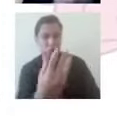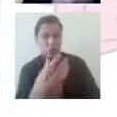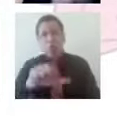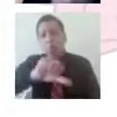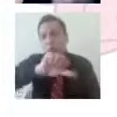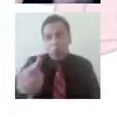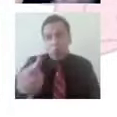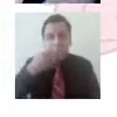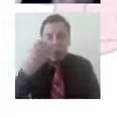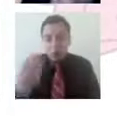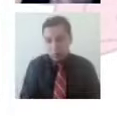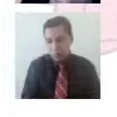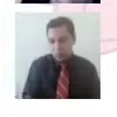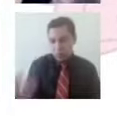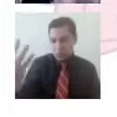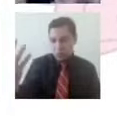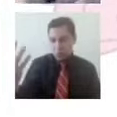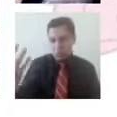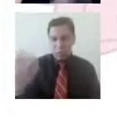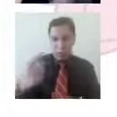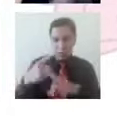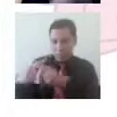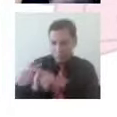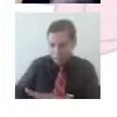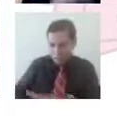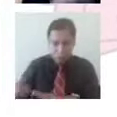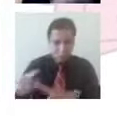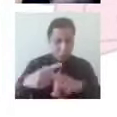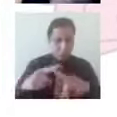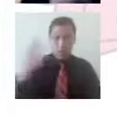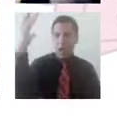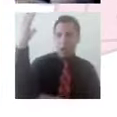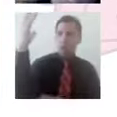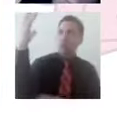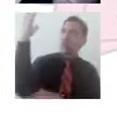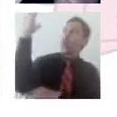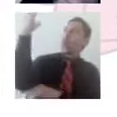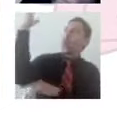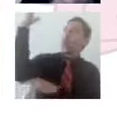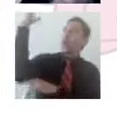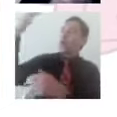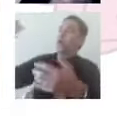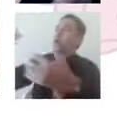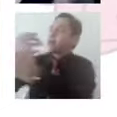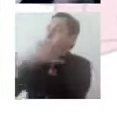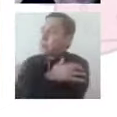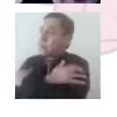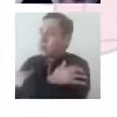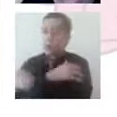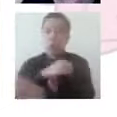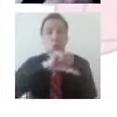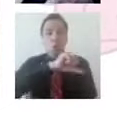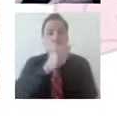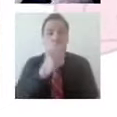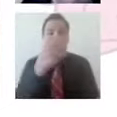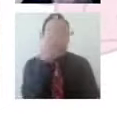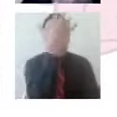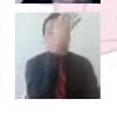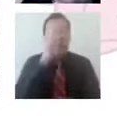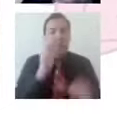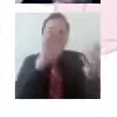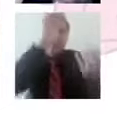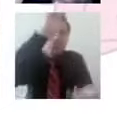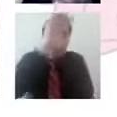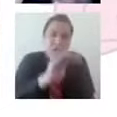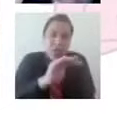Va a haber un árbol grandote al que voy a querer abrazar, va a haber un árbol en el chiquito en el que voy a querer cuidar, etcétera. Pues precisamente así son